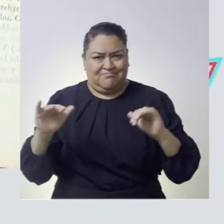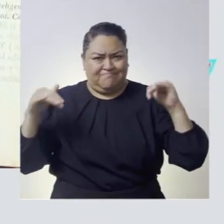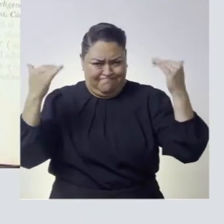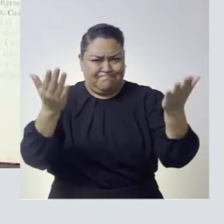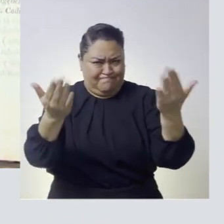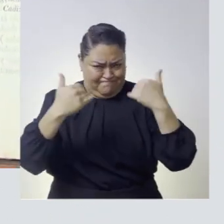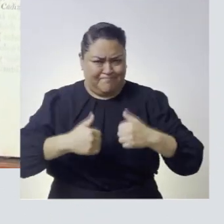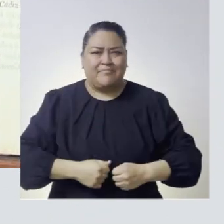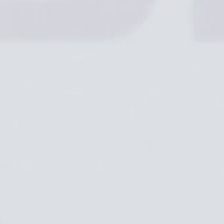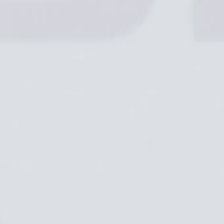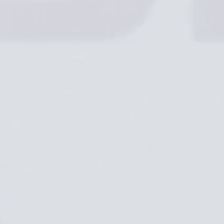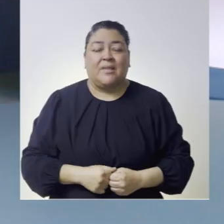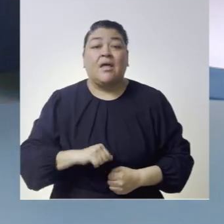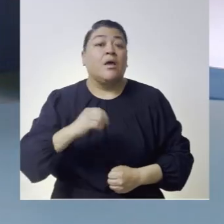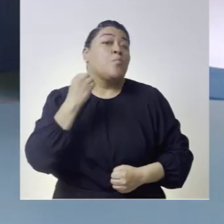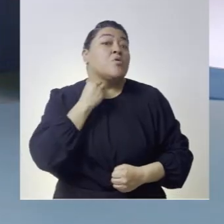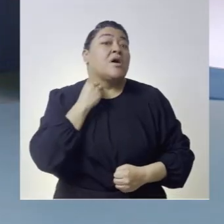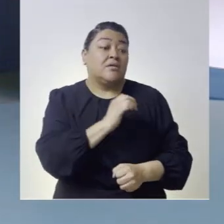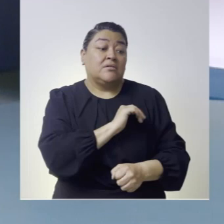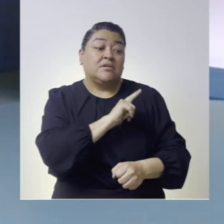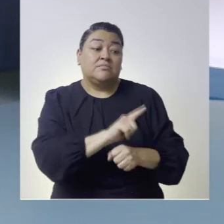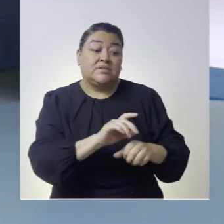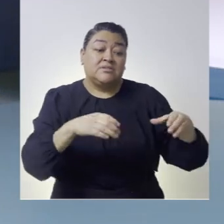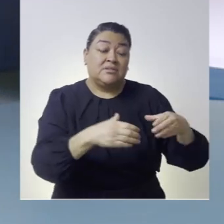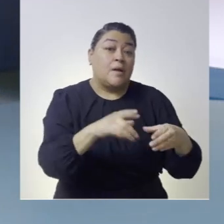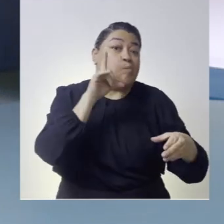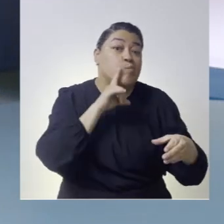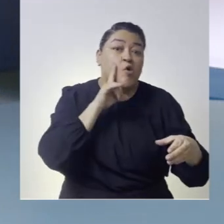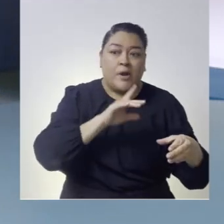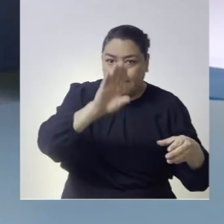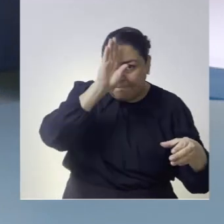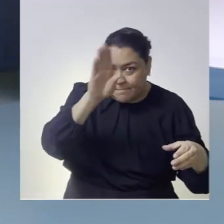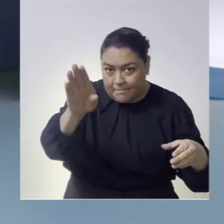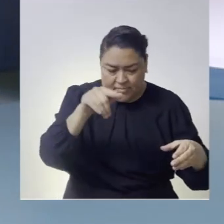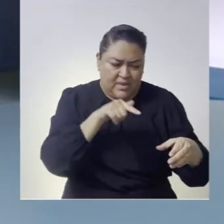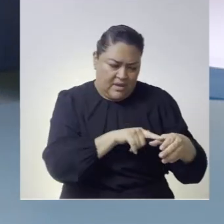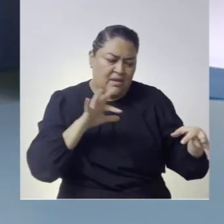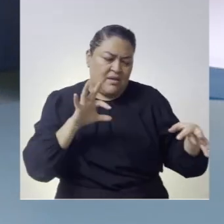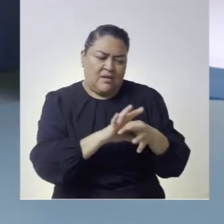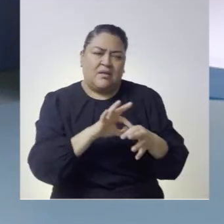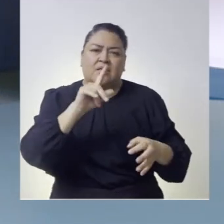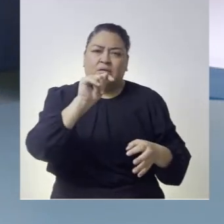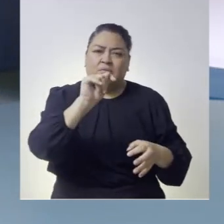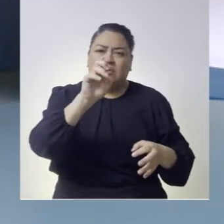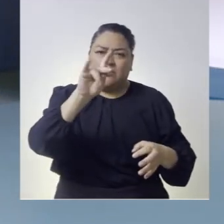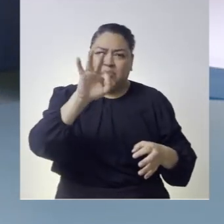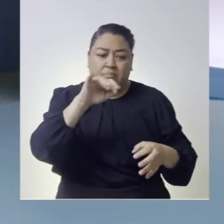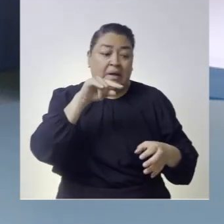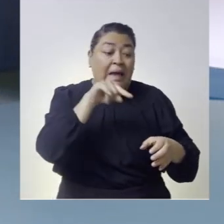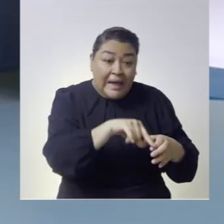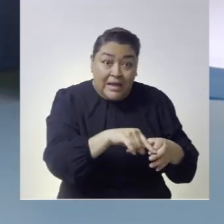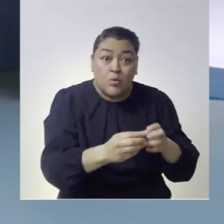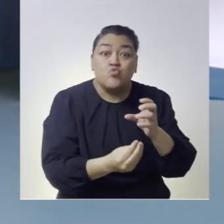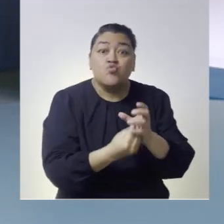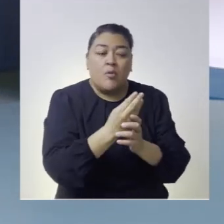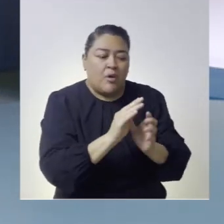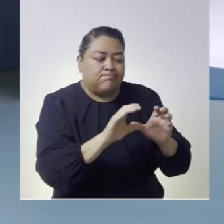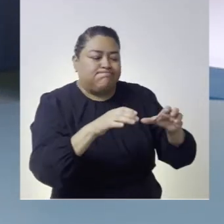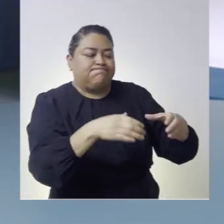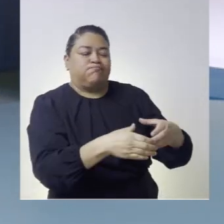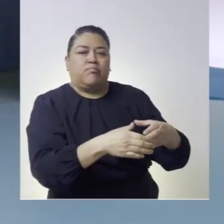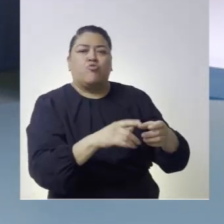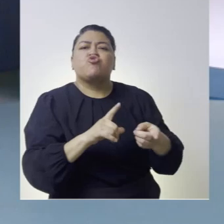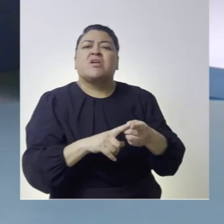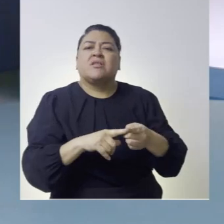de la sala superior la defensoría especializada para mujeres del tribunal electoral del poder judicial de la federación es un órgano